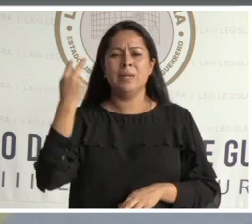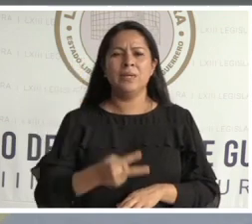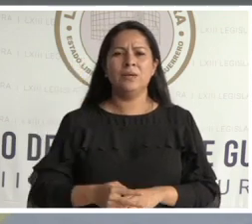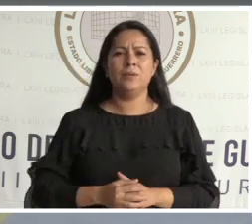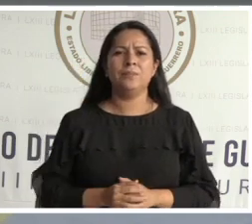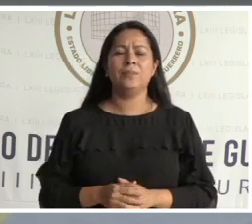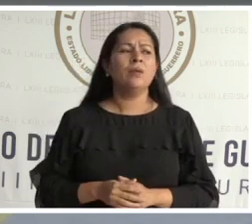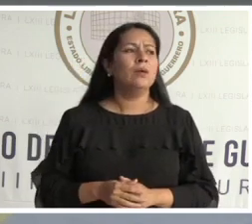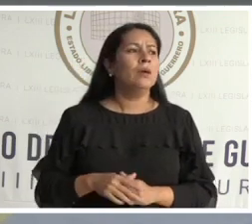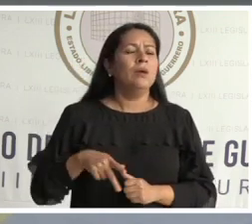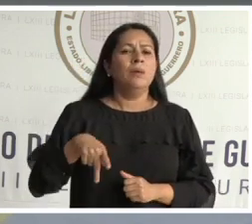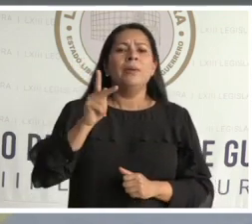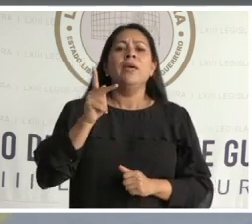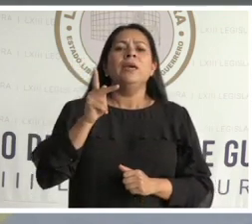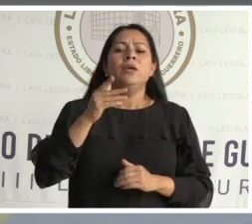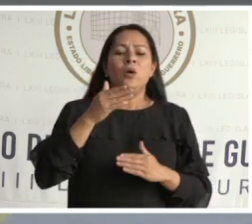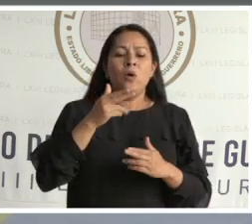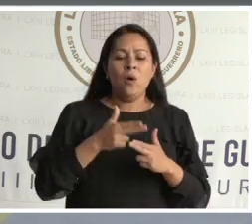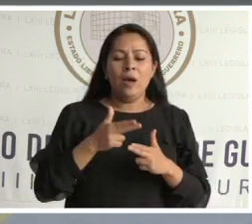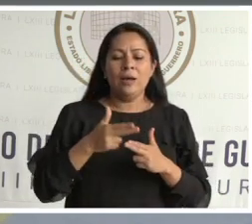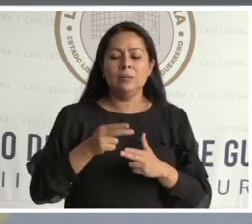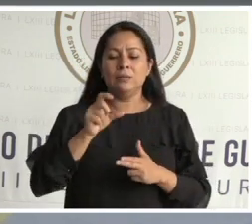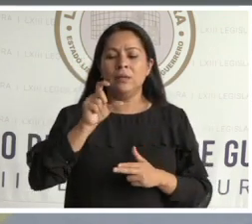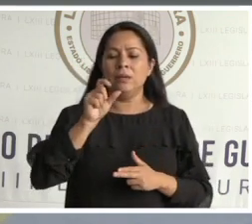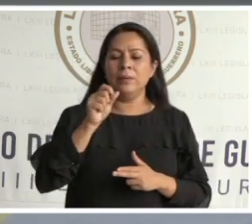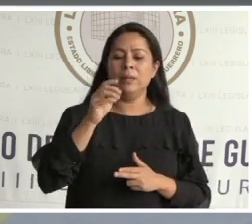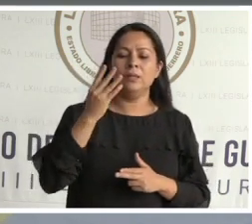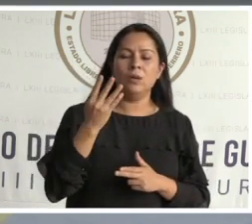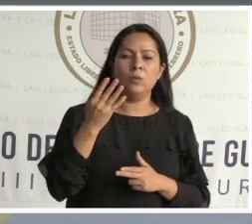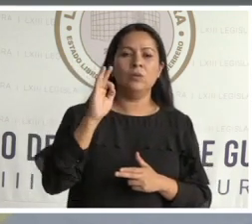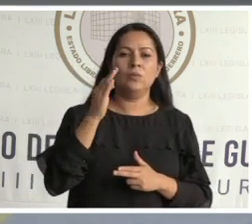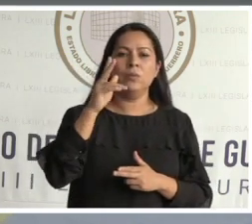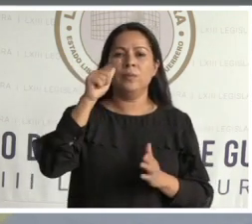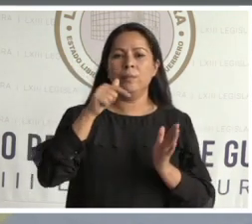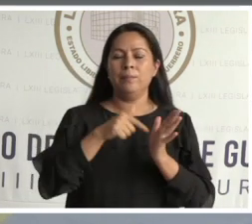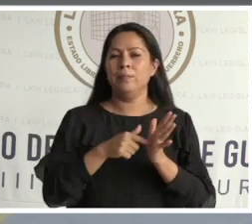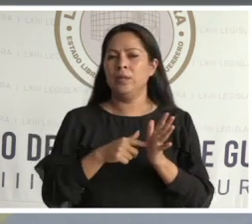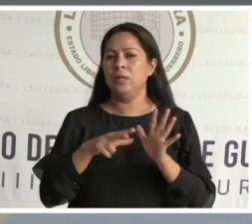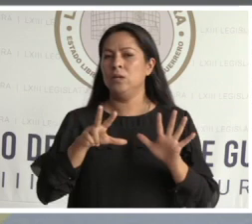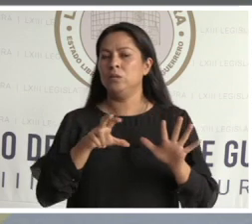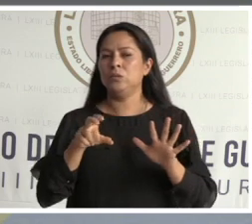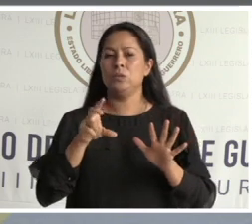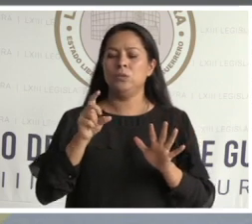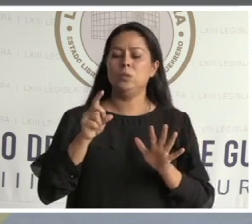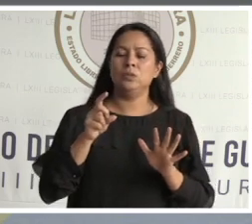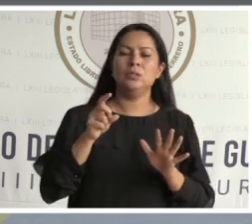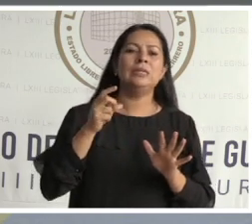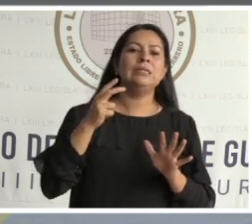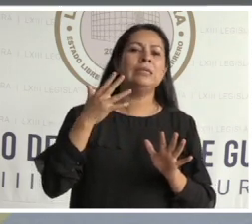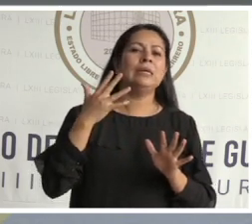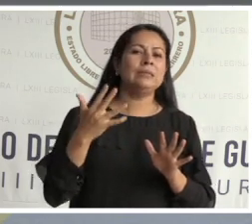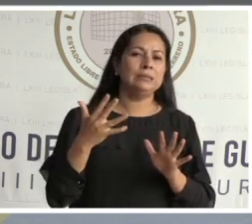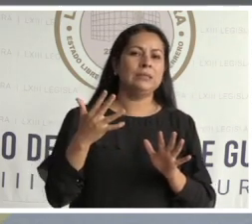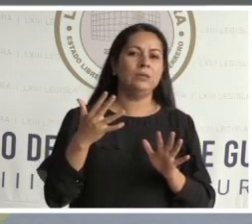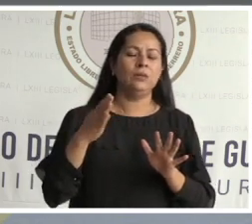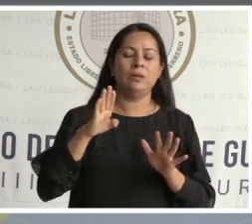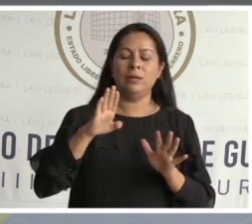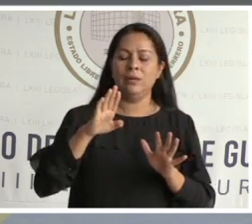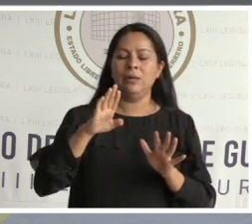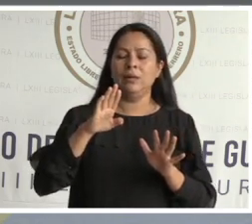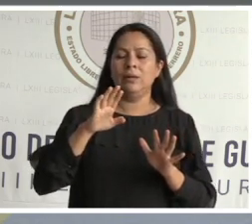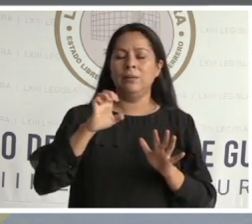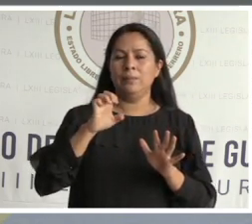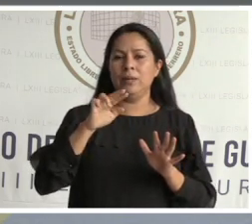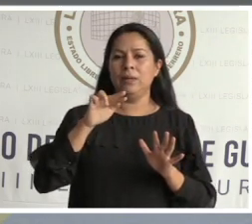Pero no fue sino hasta el 24 de febrero de 1835 que Benito Ramírez Espíndola, un